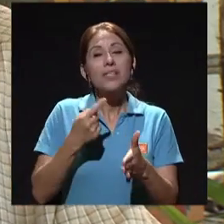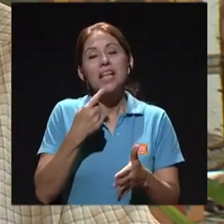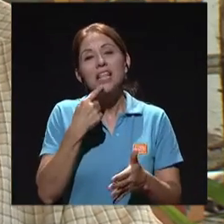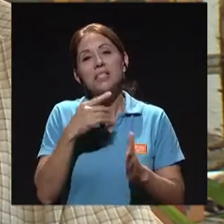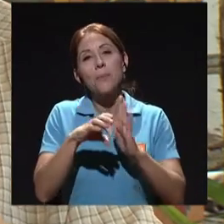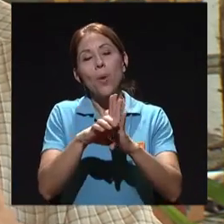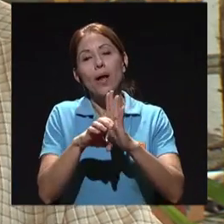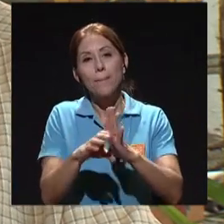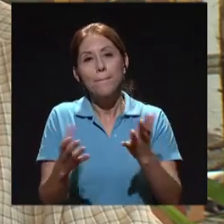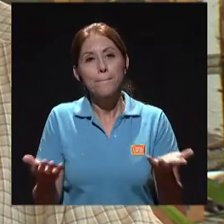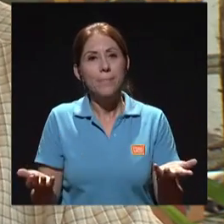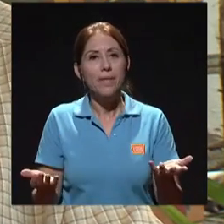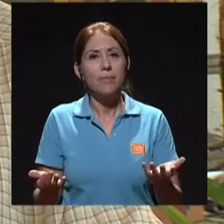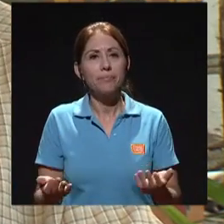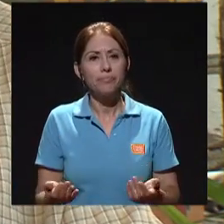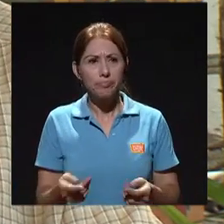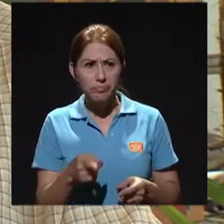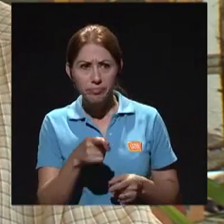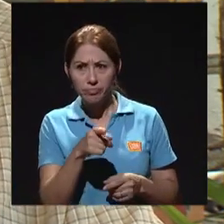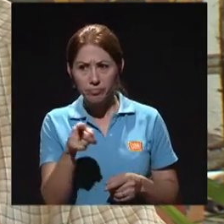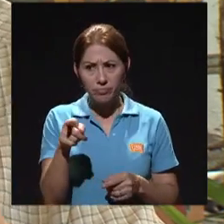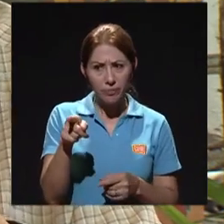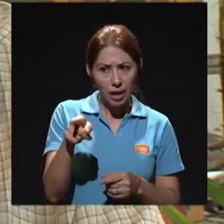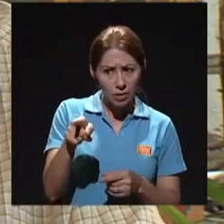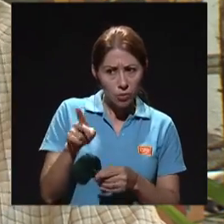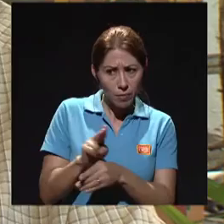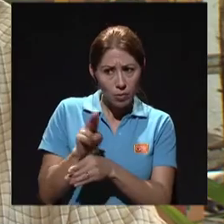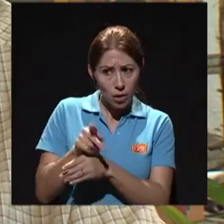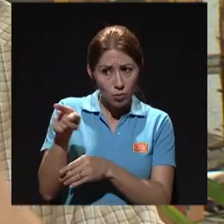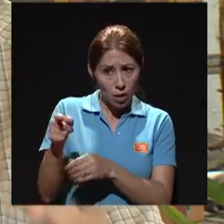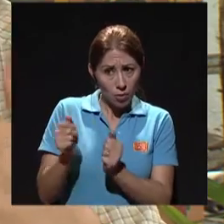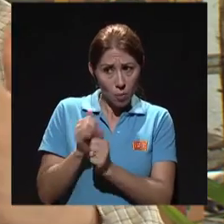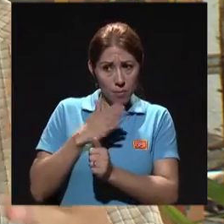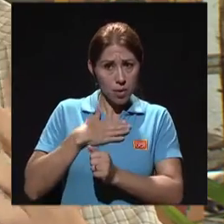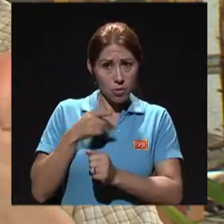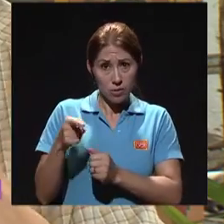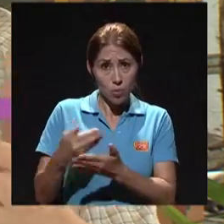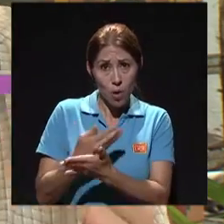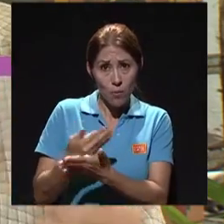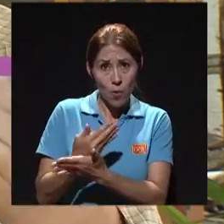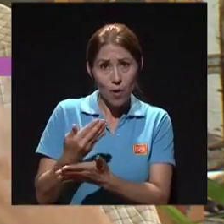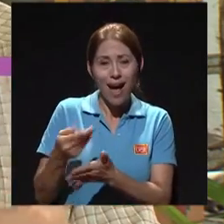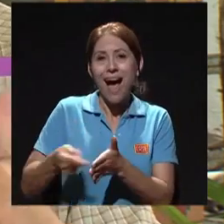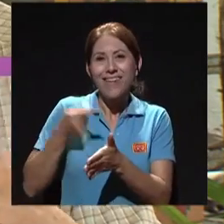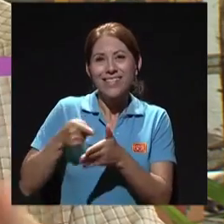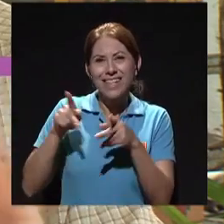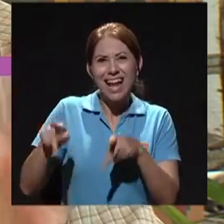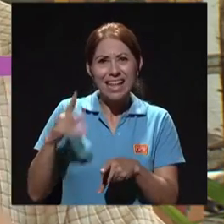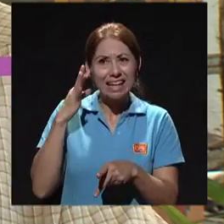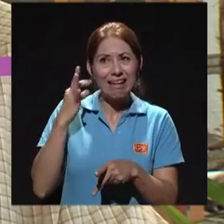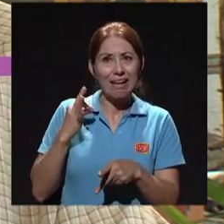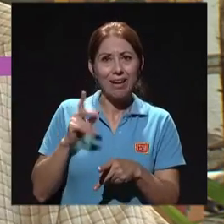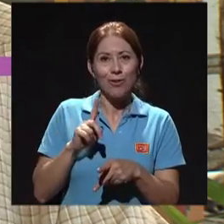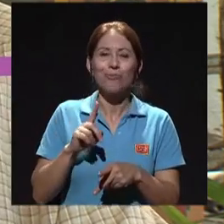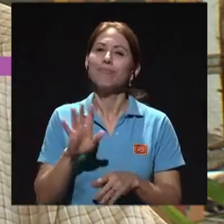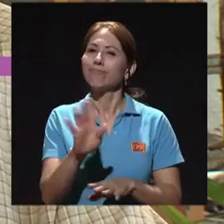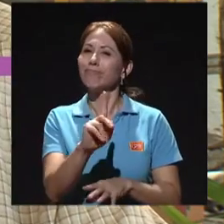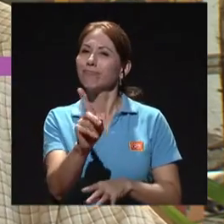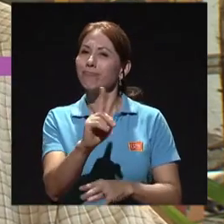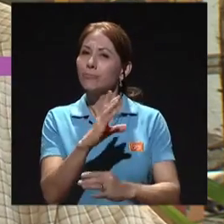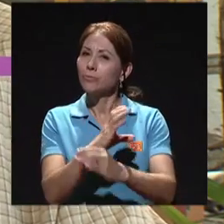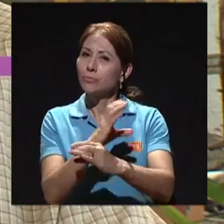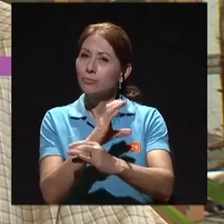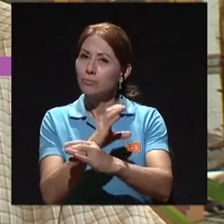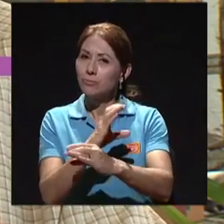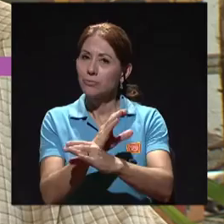le dice, este, y ese material es nuevo, ¿verdad? A veces la gente piensa que, no, en eso es sumamente cuidado. O